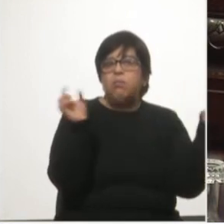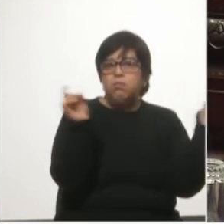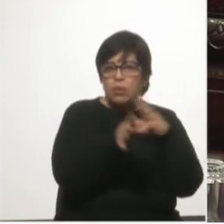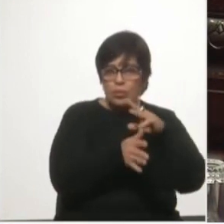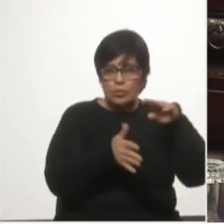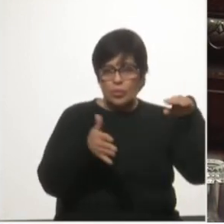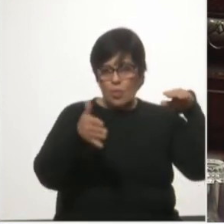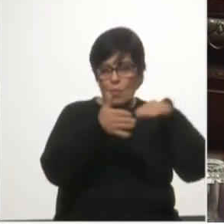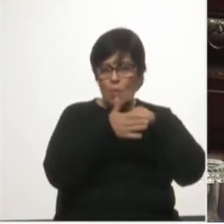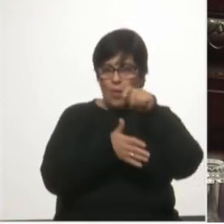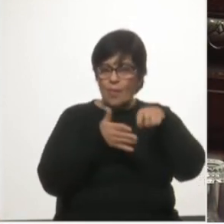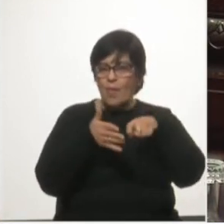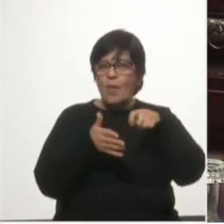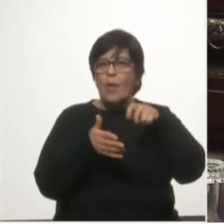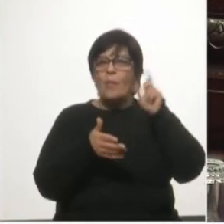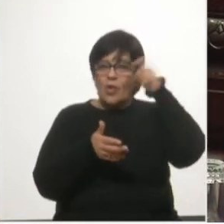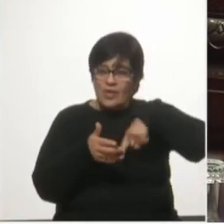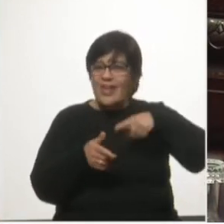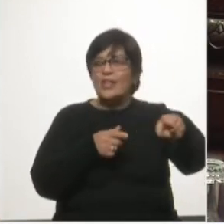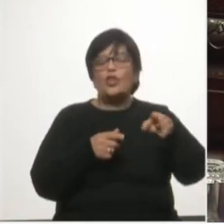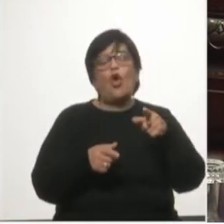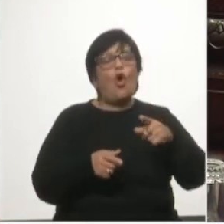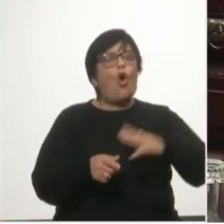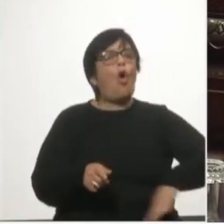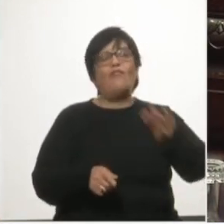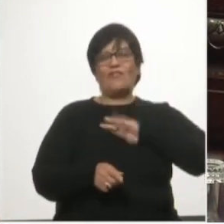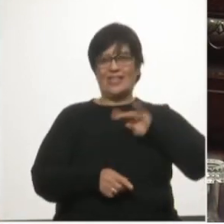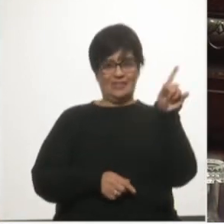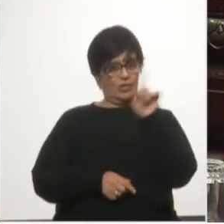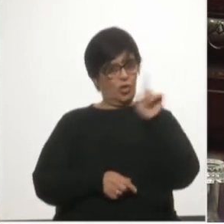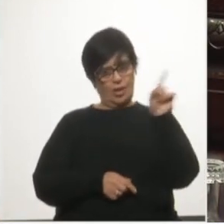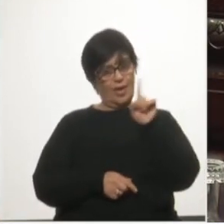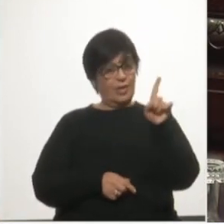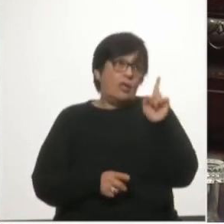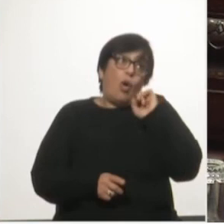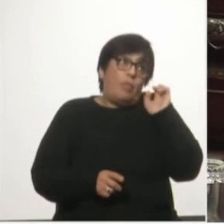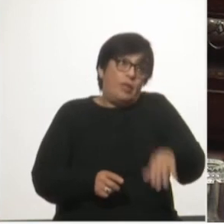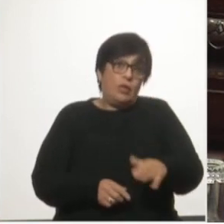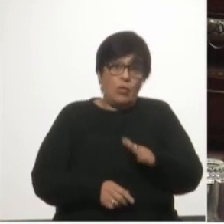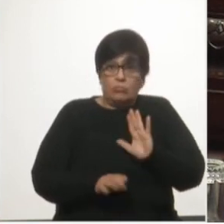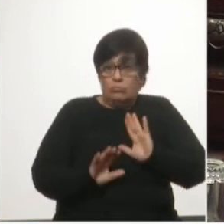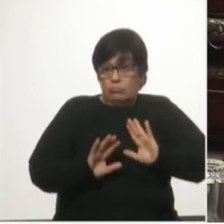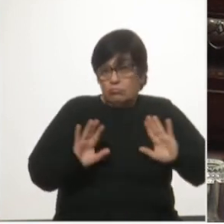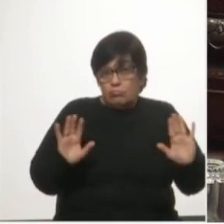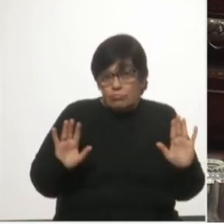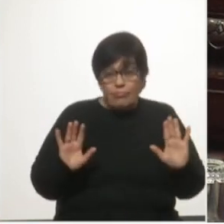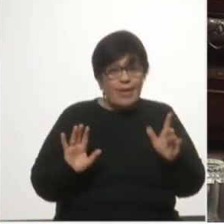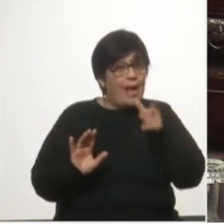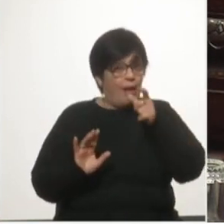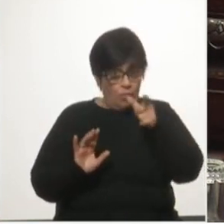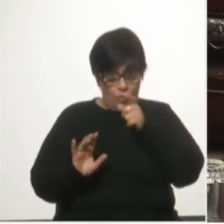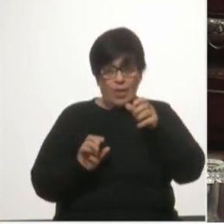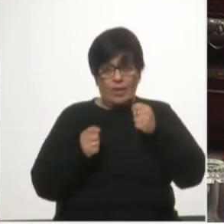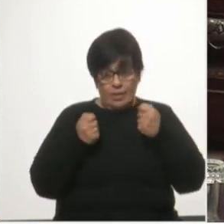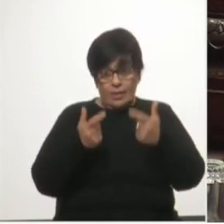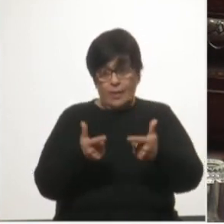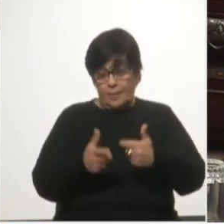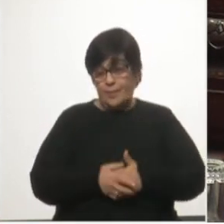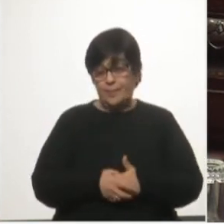decir esto no es un agravio señor ministro es una opinión con fundamentos